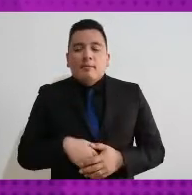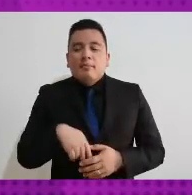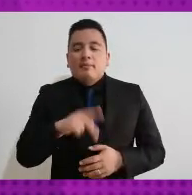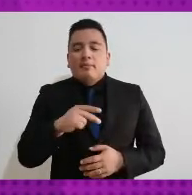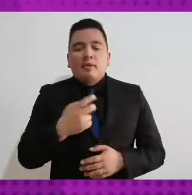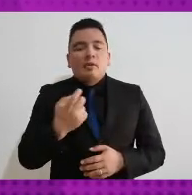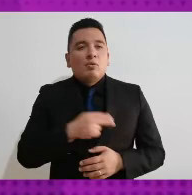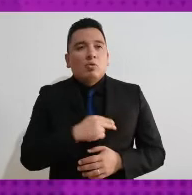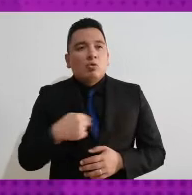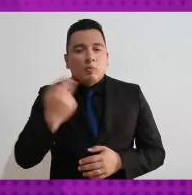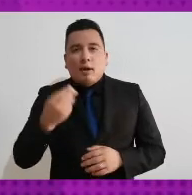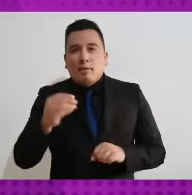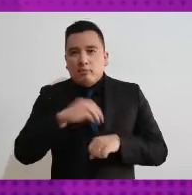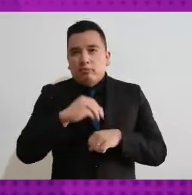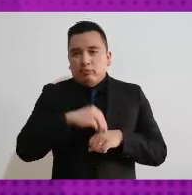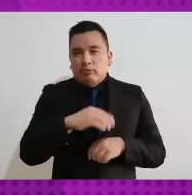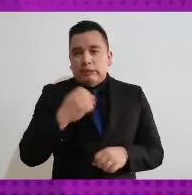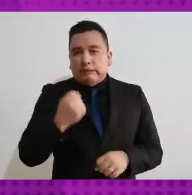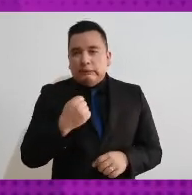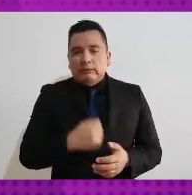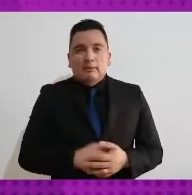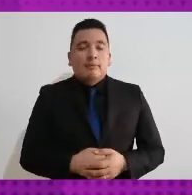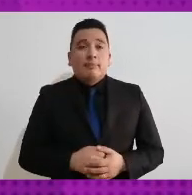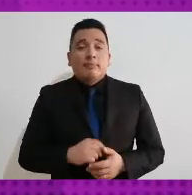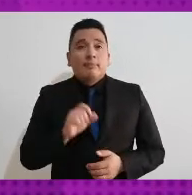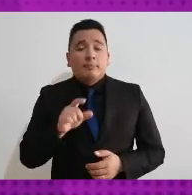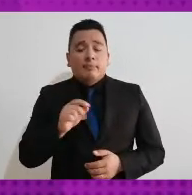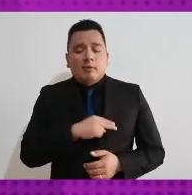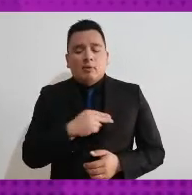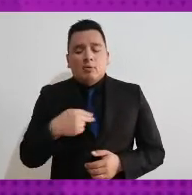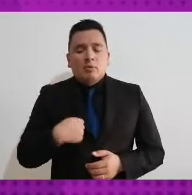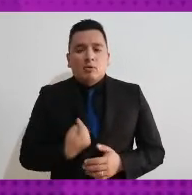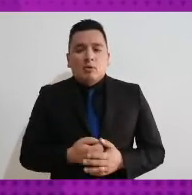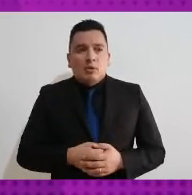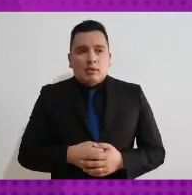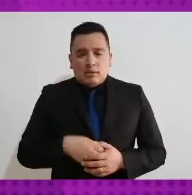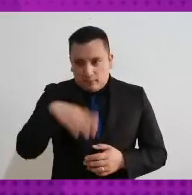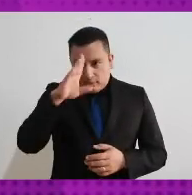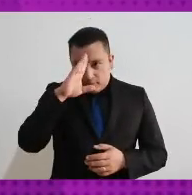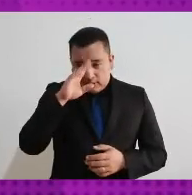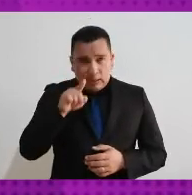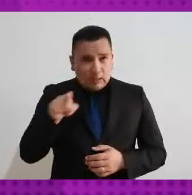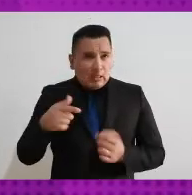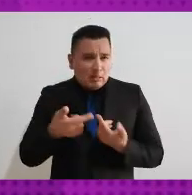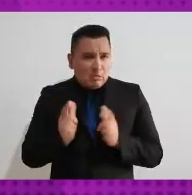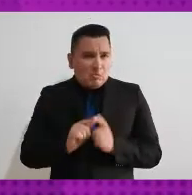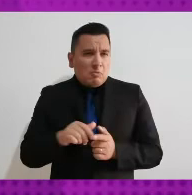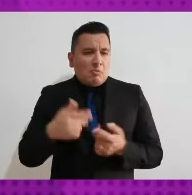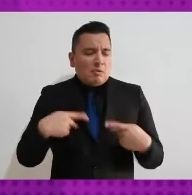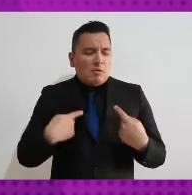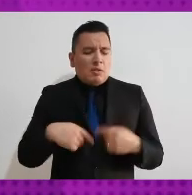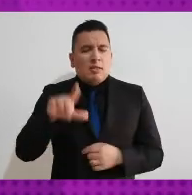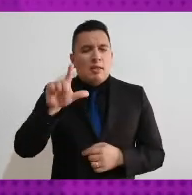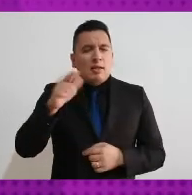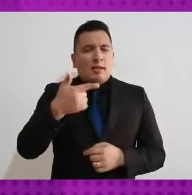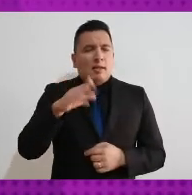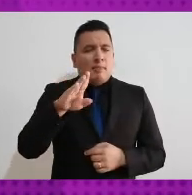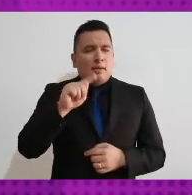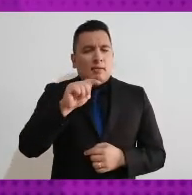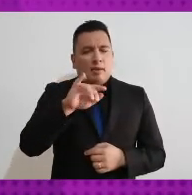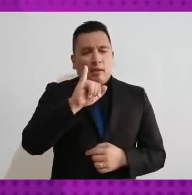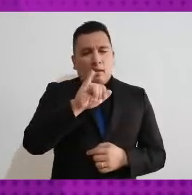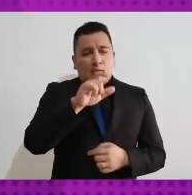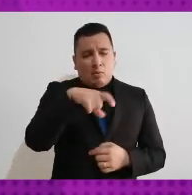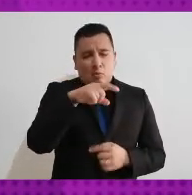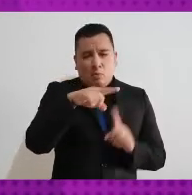se reforzó también tomamos acciones afirmativas por primera vez para las personas de la comunidad LGBTIQ+,